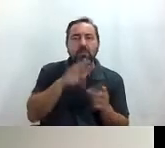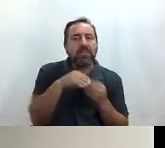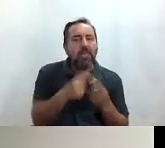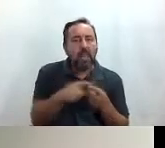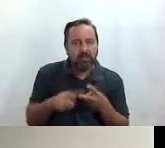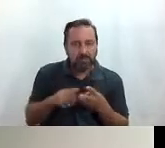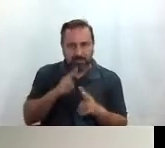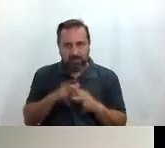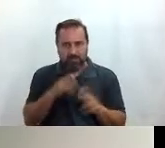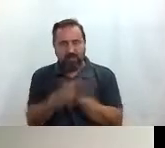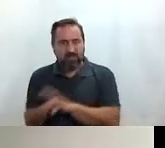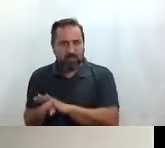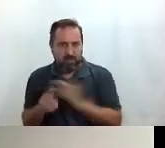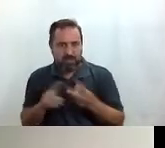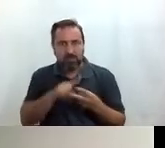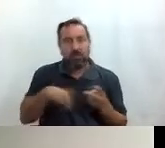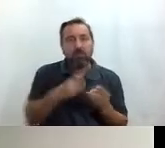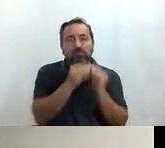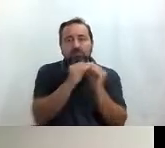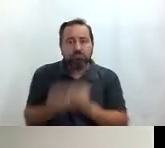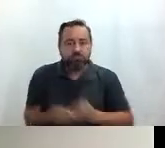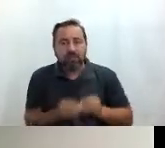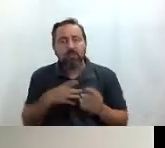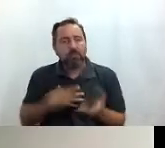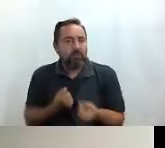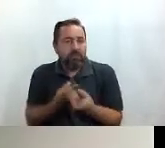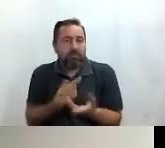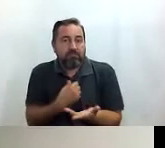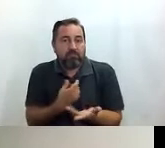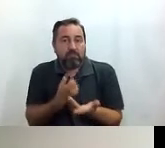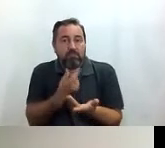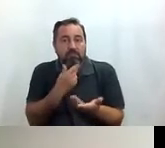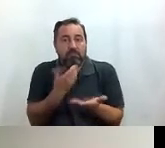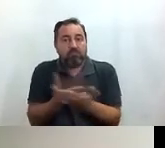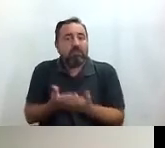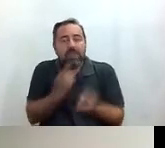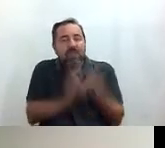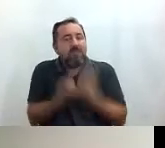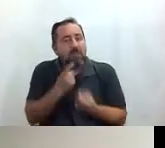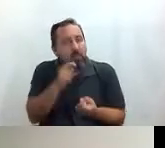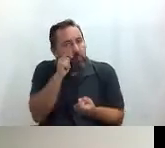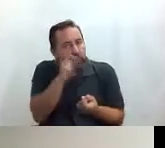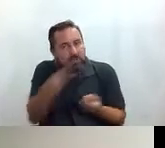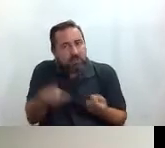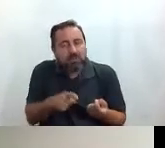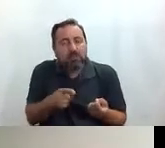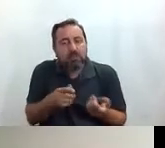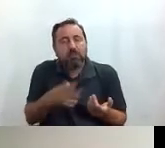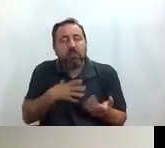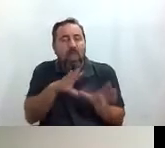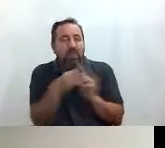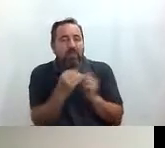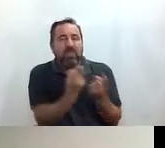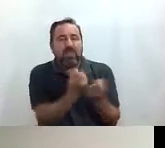accesibles que hemos desarrollado para poder facilitaros la información turística de una forma que se adapte a vuestras